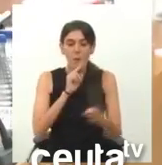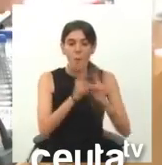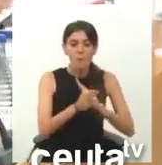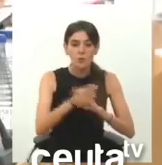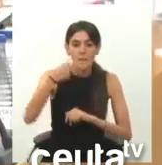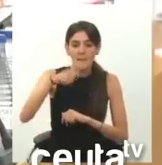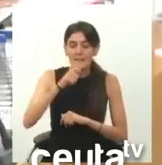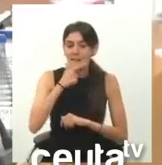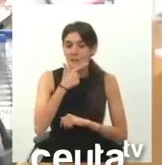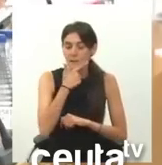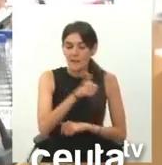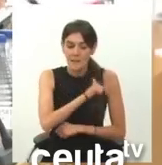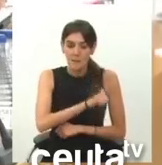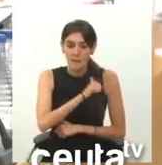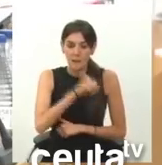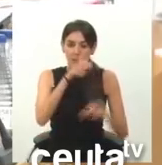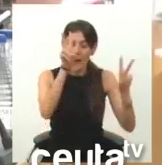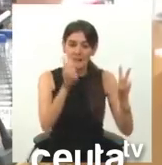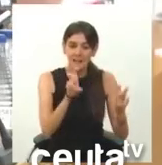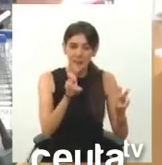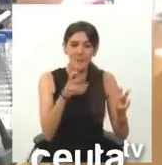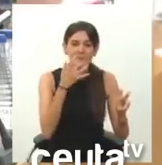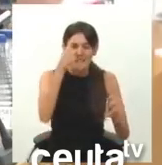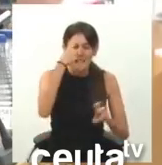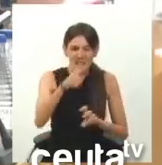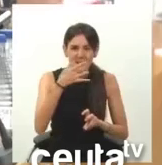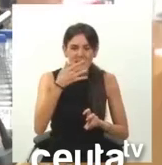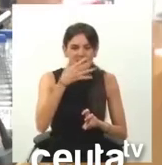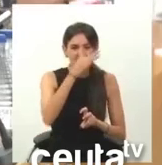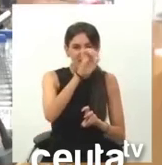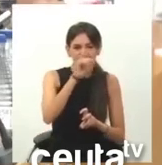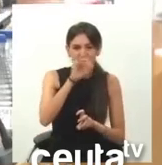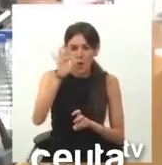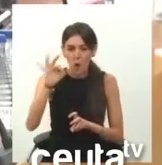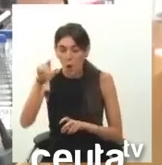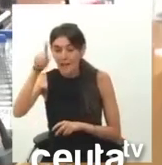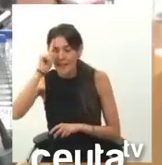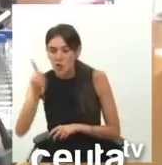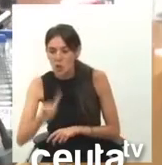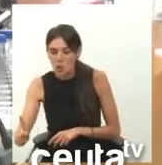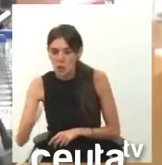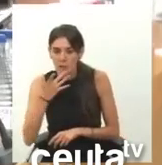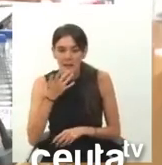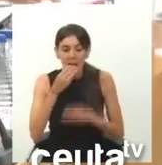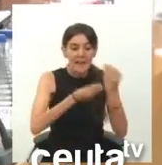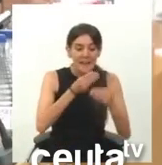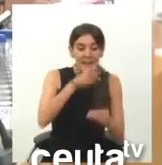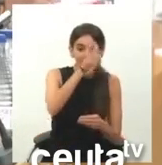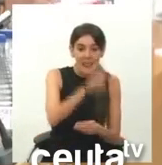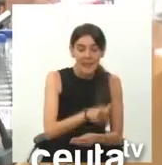presidente Vivas respecto a qué sabe usted que Feicó no sabe, qué sabe usted que le hace a usted